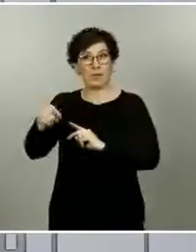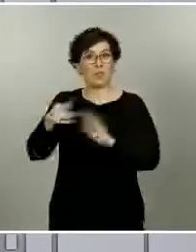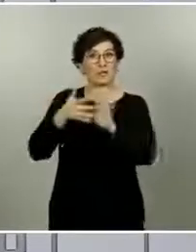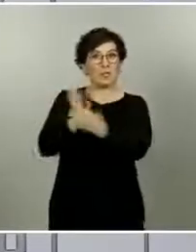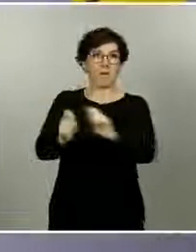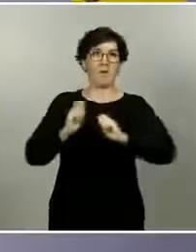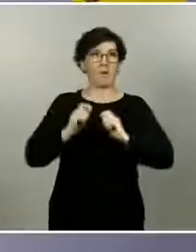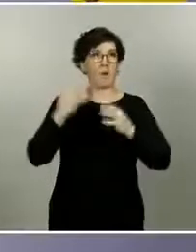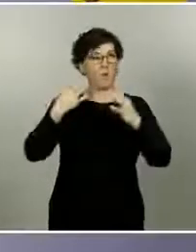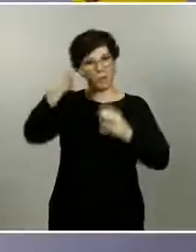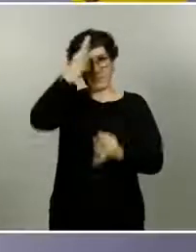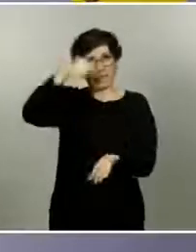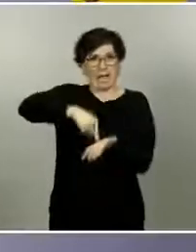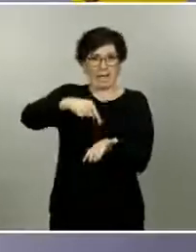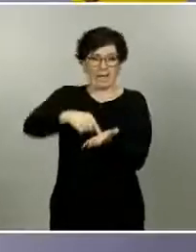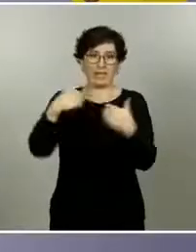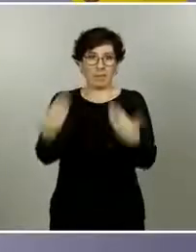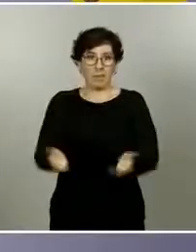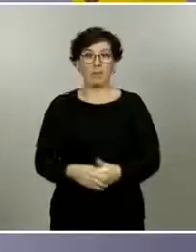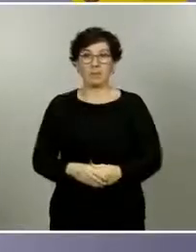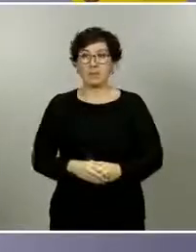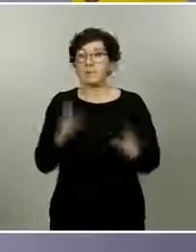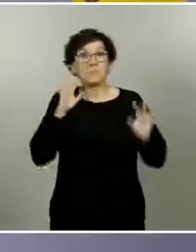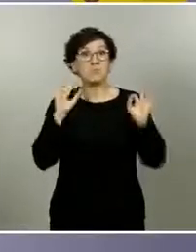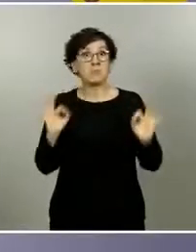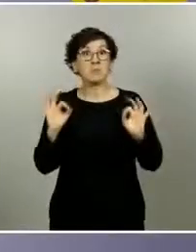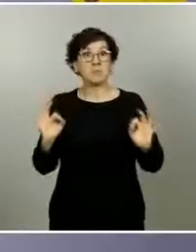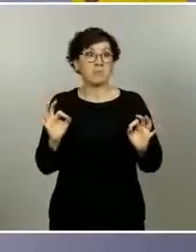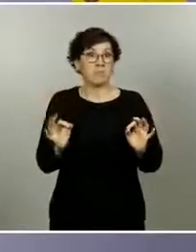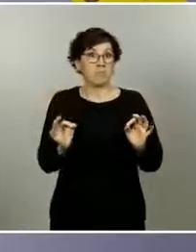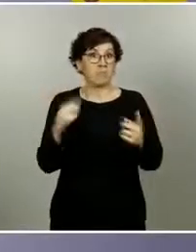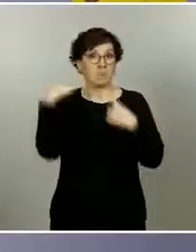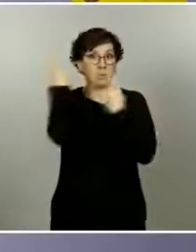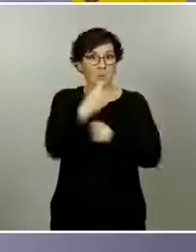exigente. Y yo creo que, sin más, podemos pasar a las preguntas.